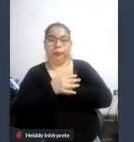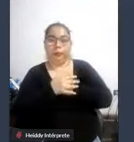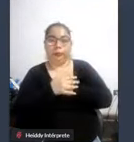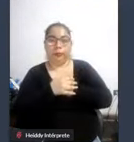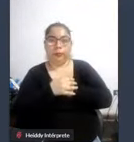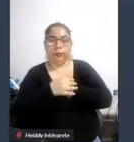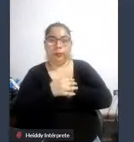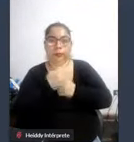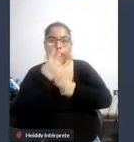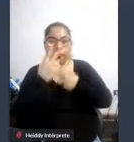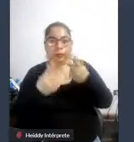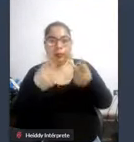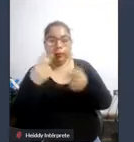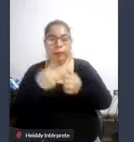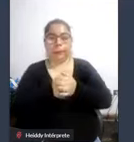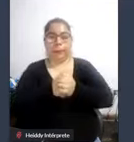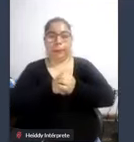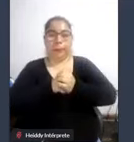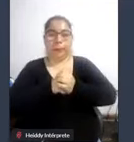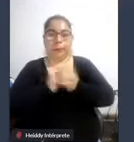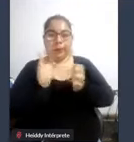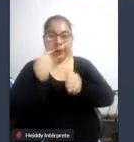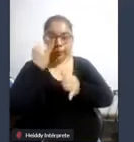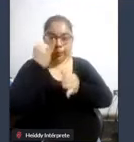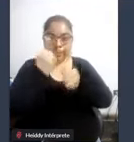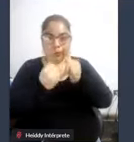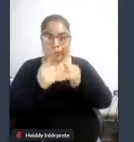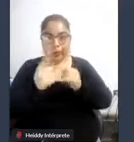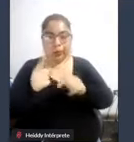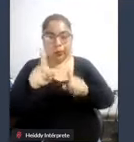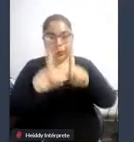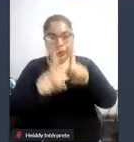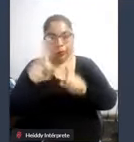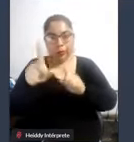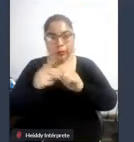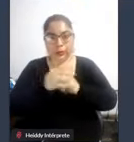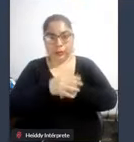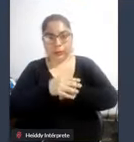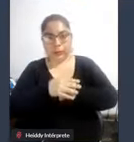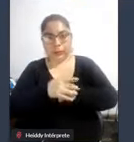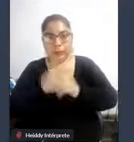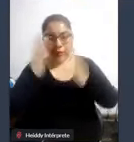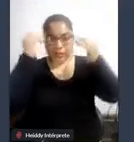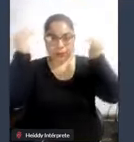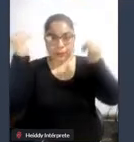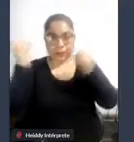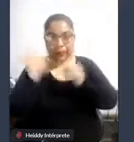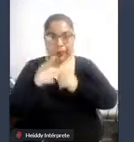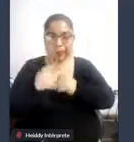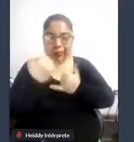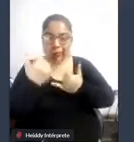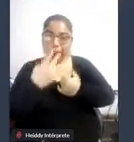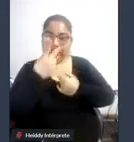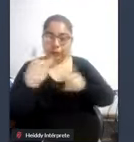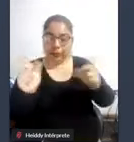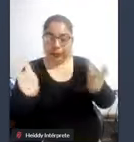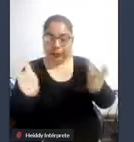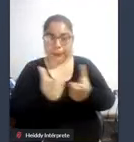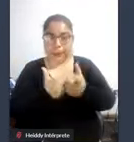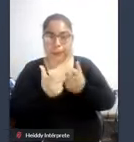posibilidad de haber comentado algunas de mis experiencias en esta reunión